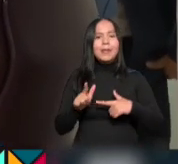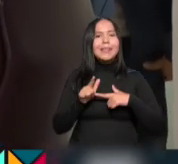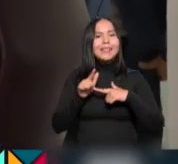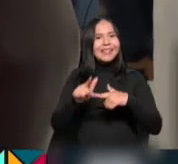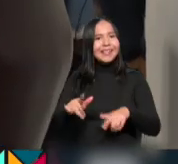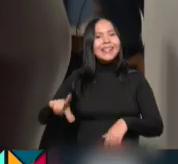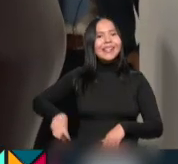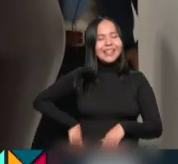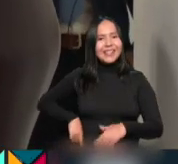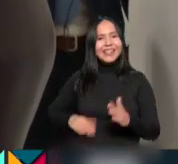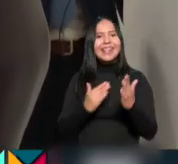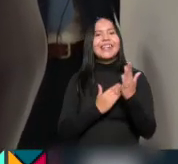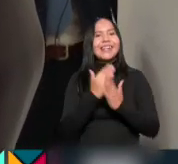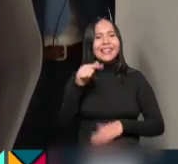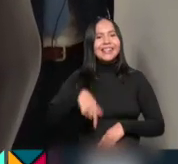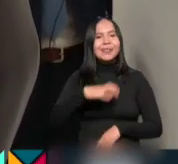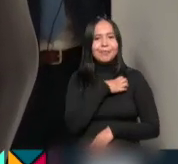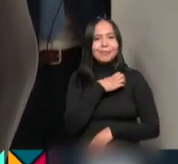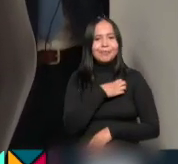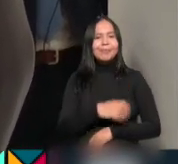progresista aquí, en la capital.